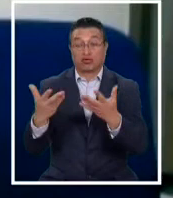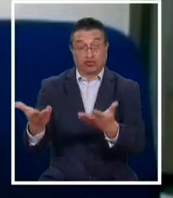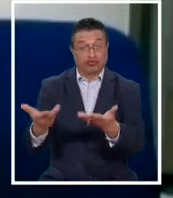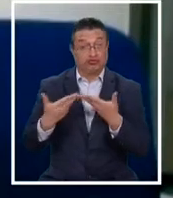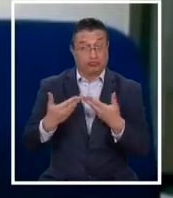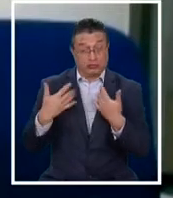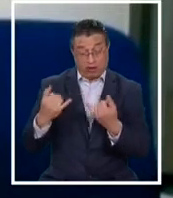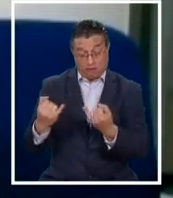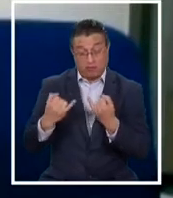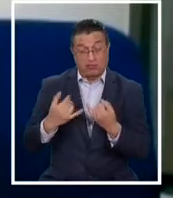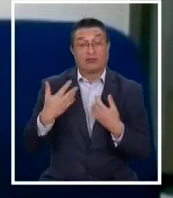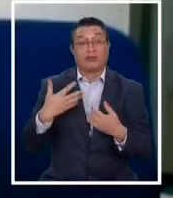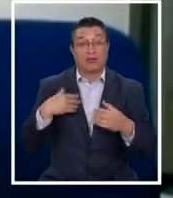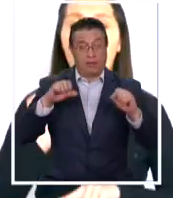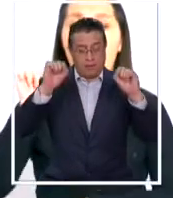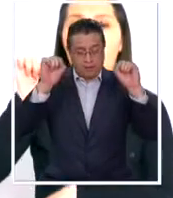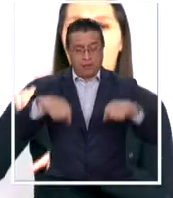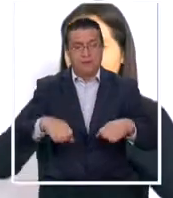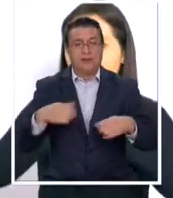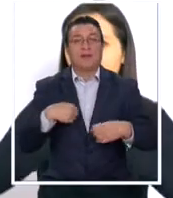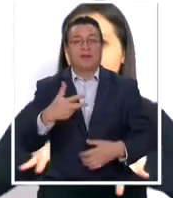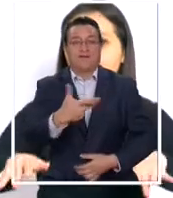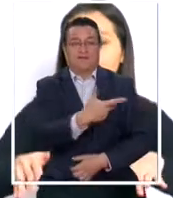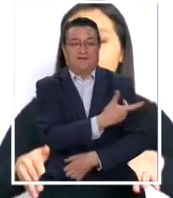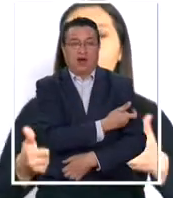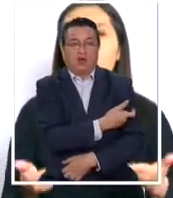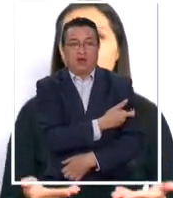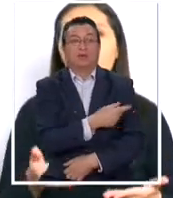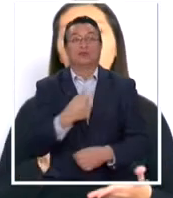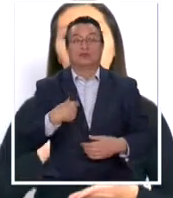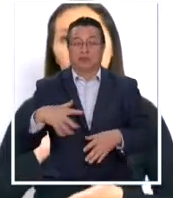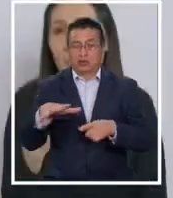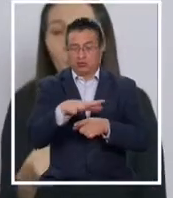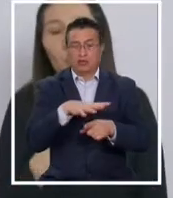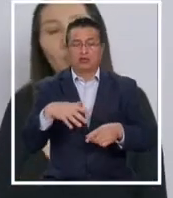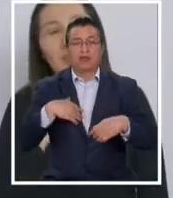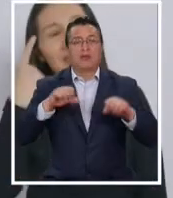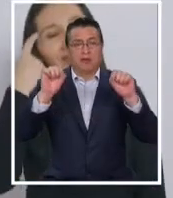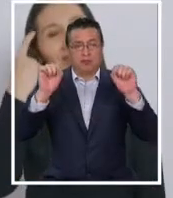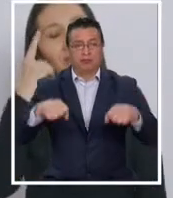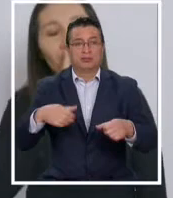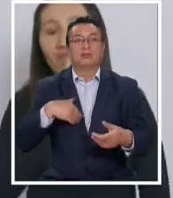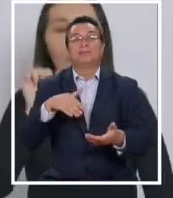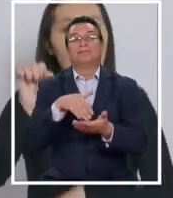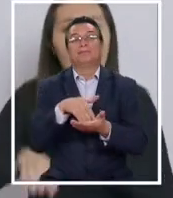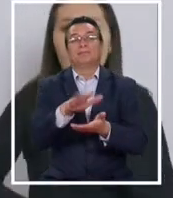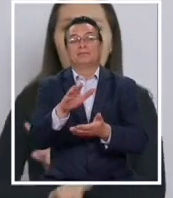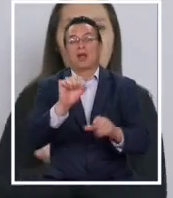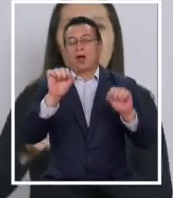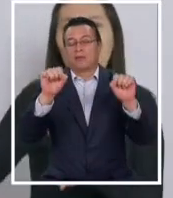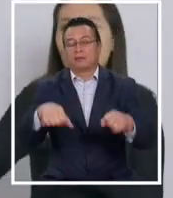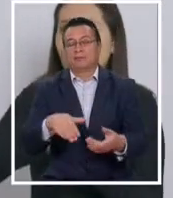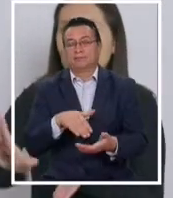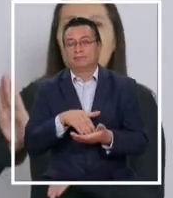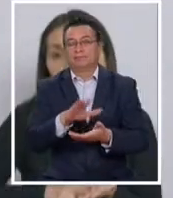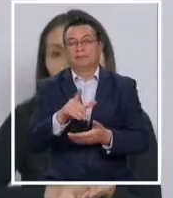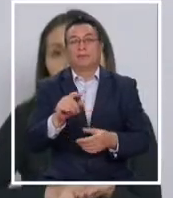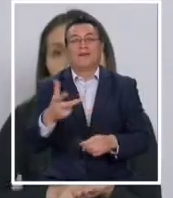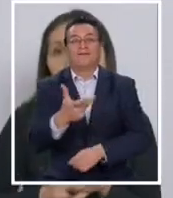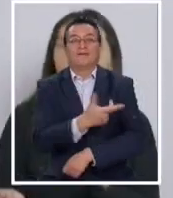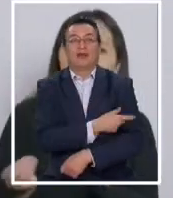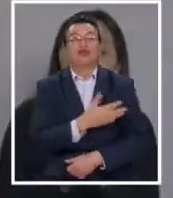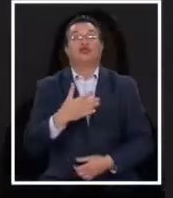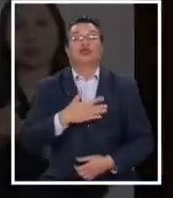nos permite aprobar esta vacuna. Estoy en condiciones de aprobarla. Rechazo la aprobación de esta vacuna.